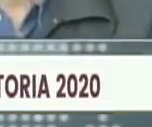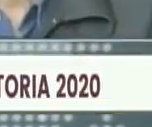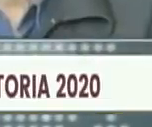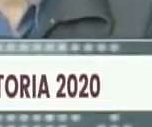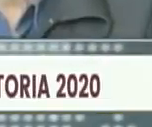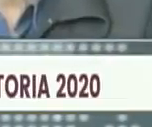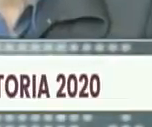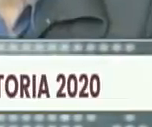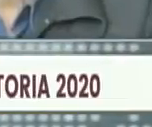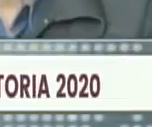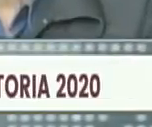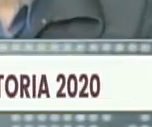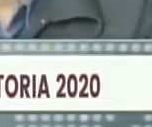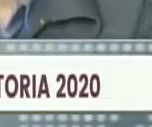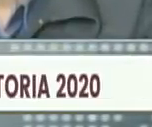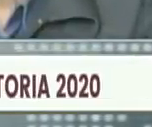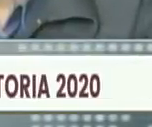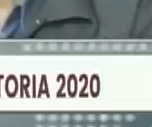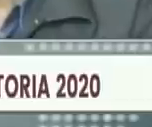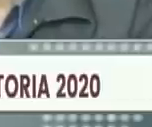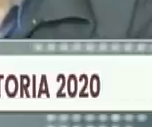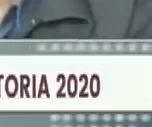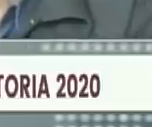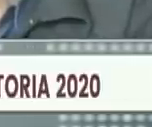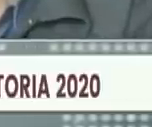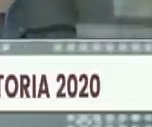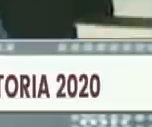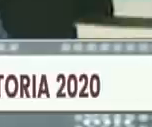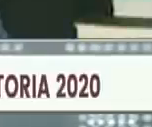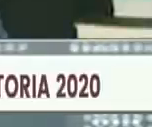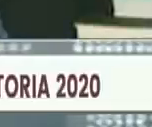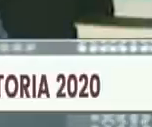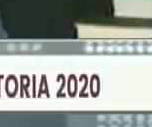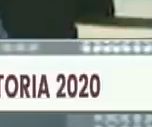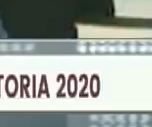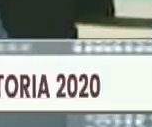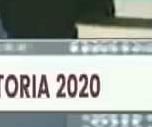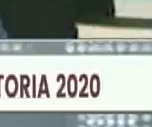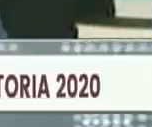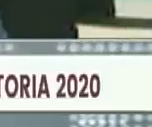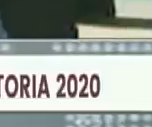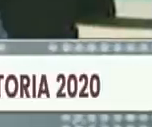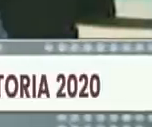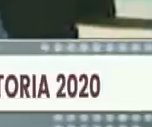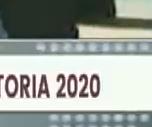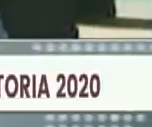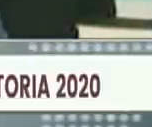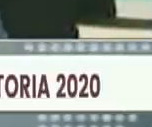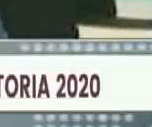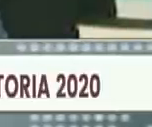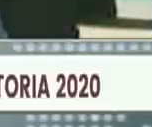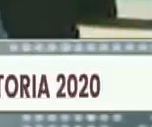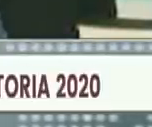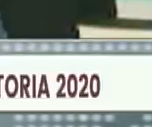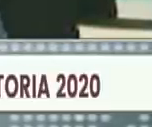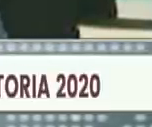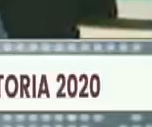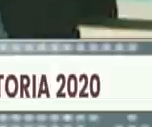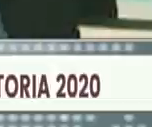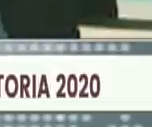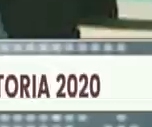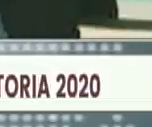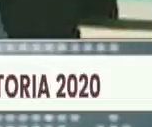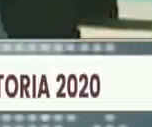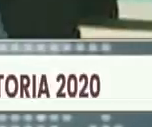Su origen intelectual es artístico, el de Jerónimo Rafael Pérez Rescaniere, una historia sobre la